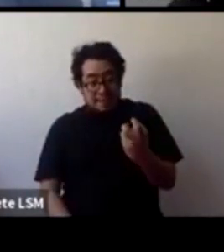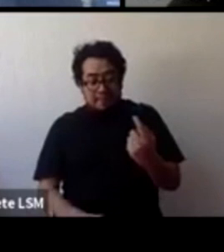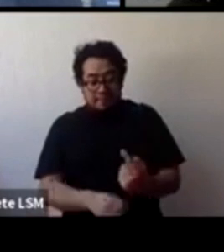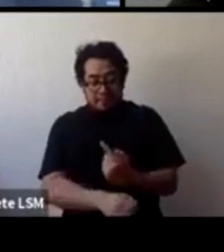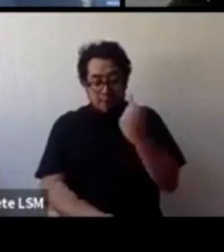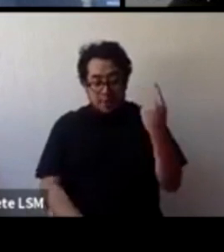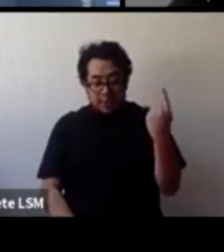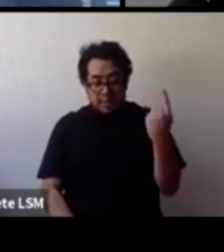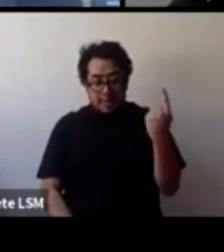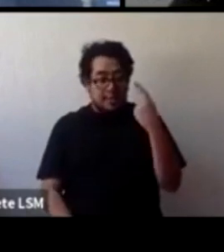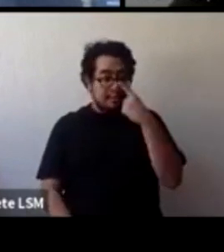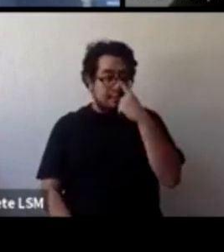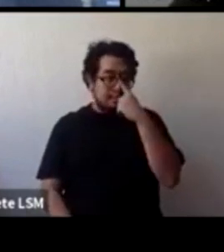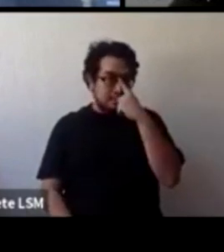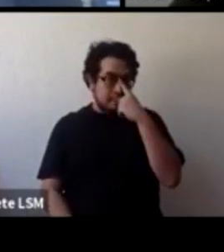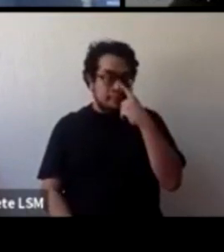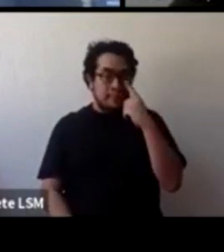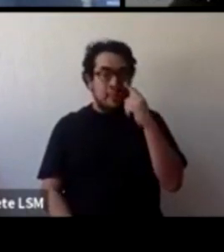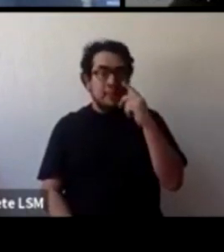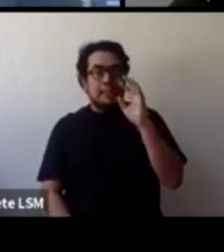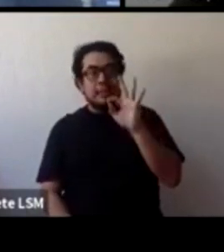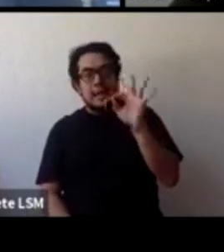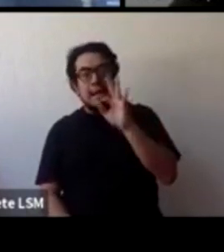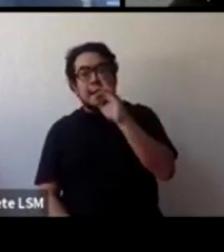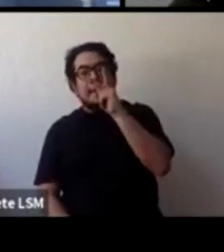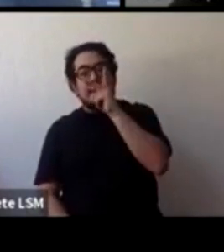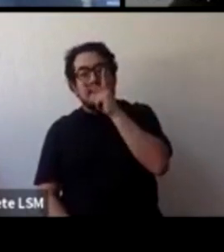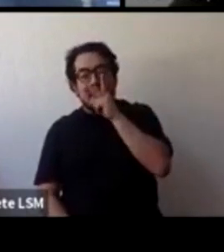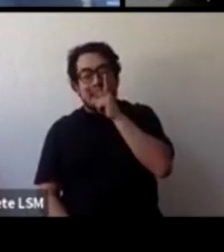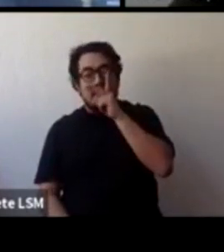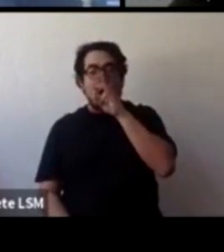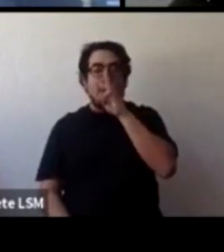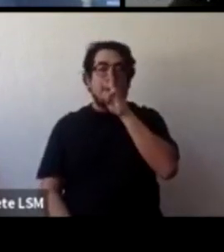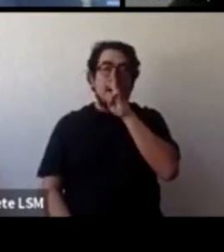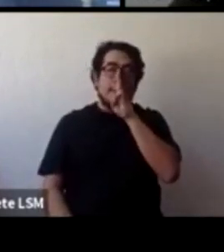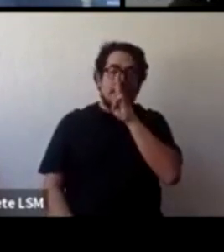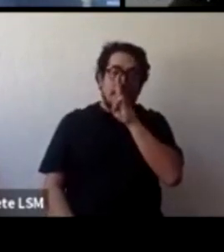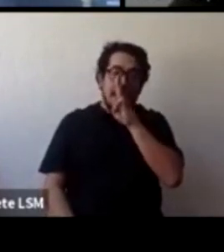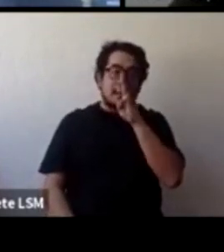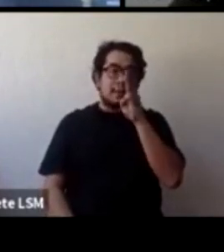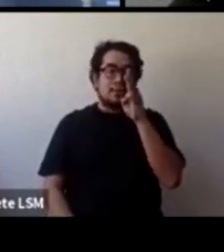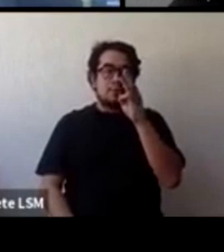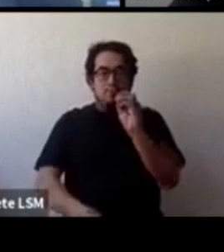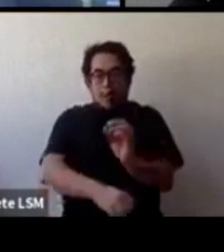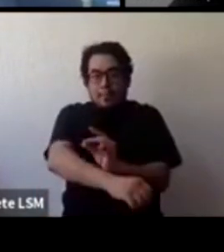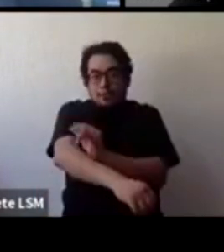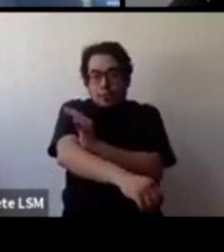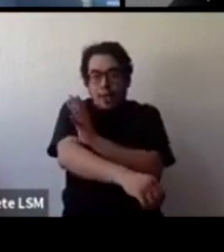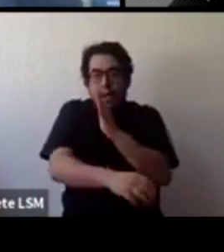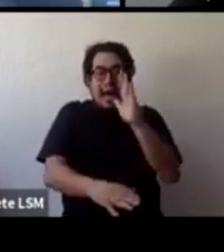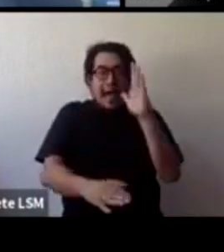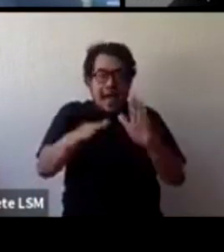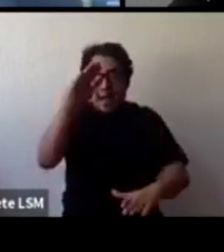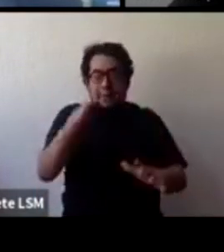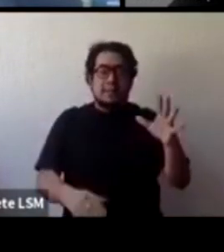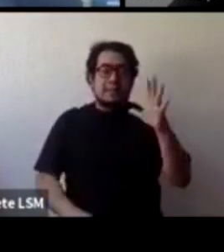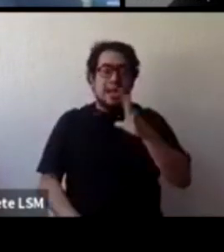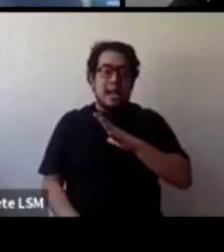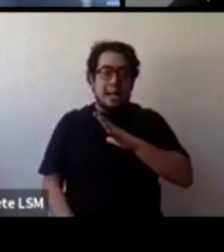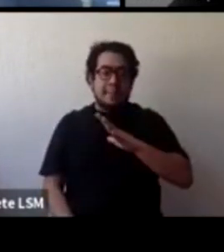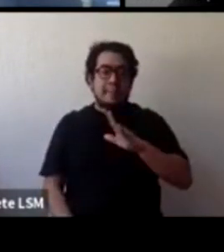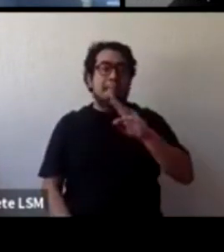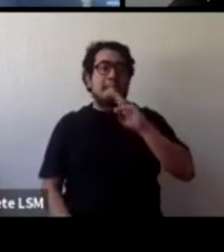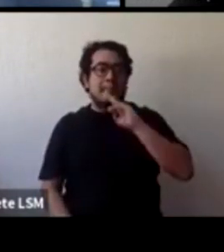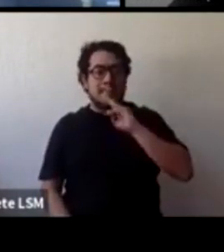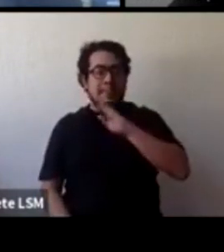cuando se trata del papá o de la pareja emocional y afectiva de la mamá a veces hay mamás con conciencia que entonces si